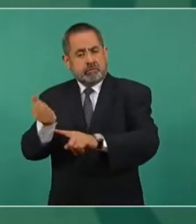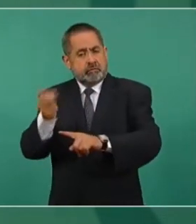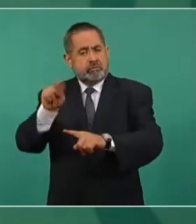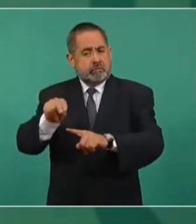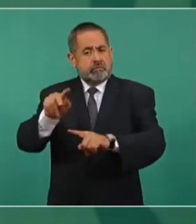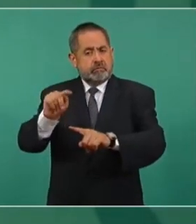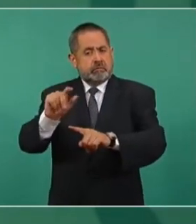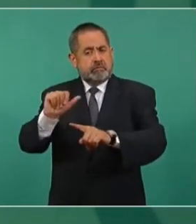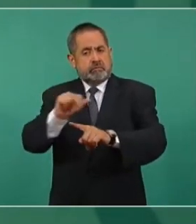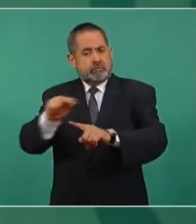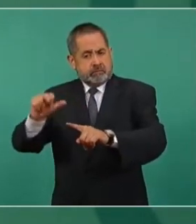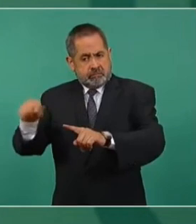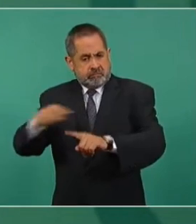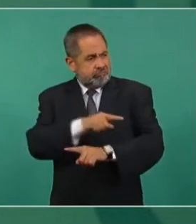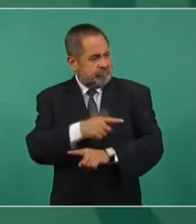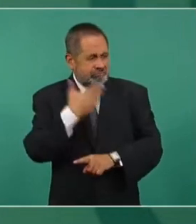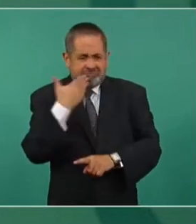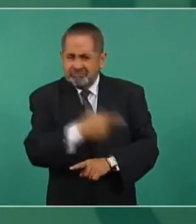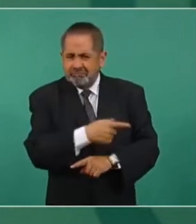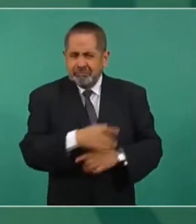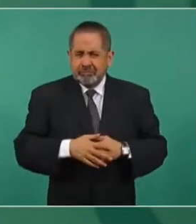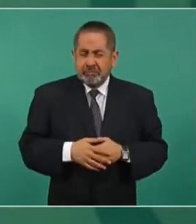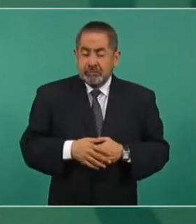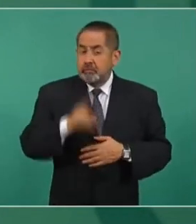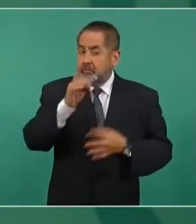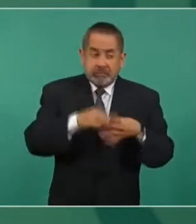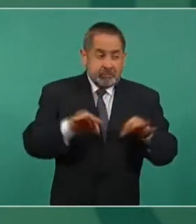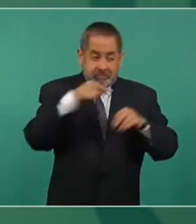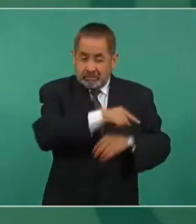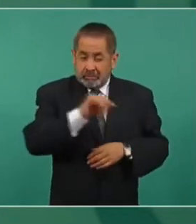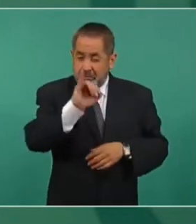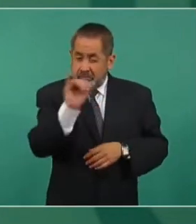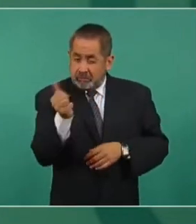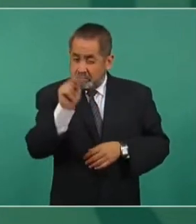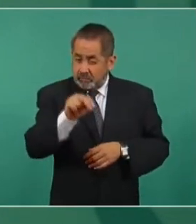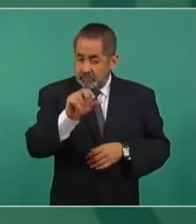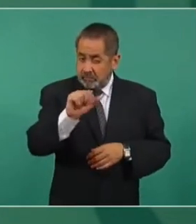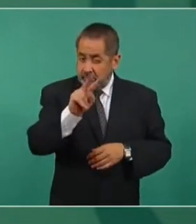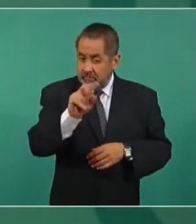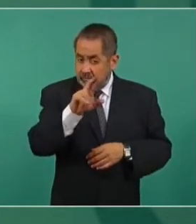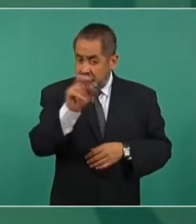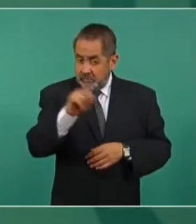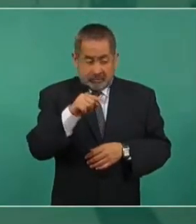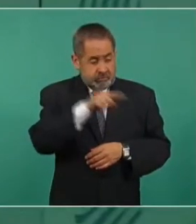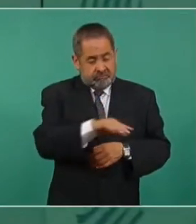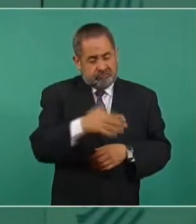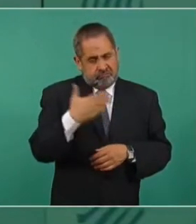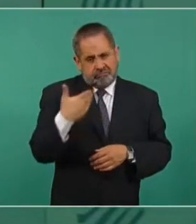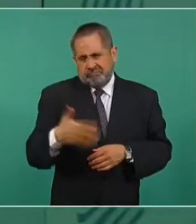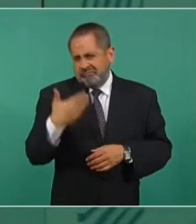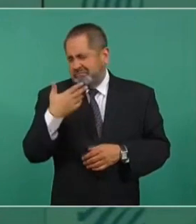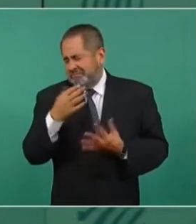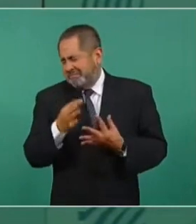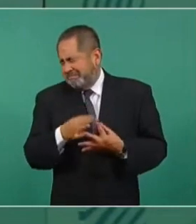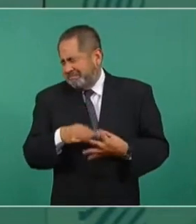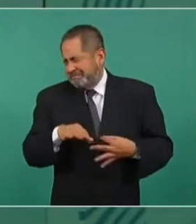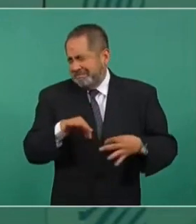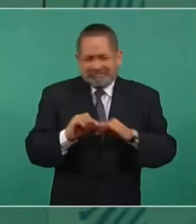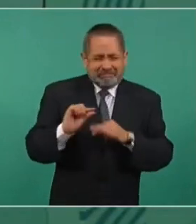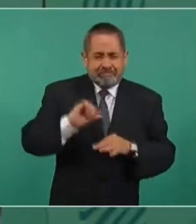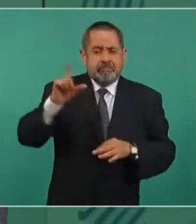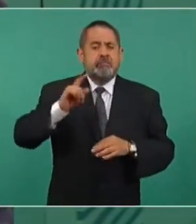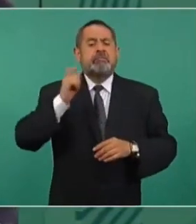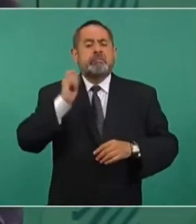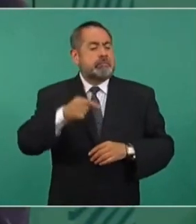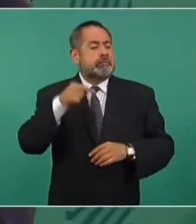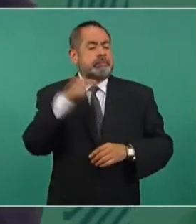tan era importante Juan Álvarez, que es